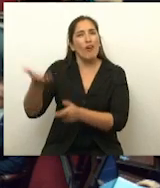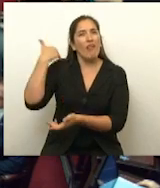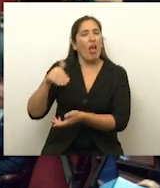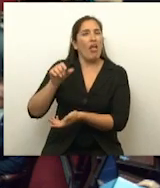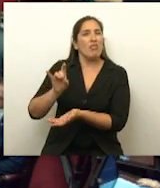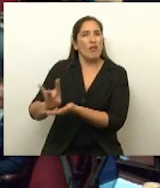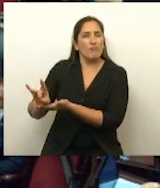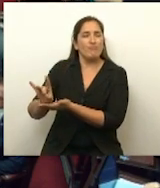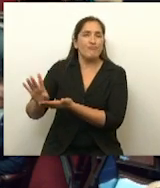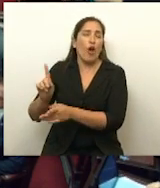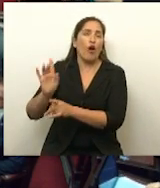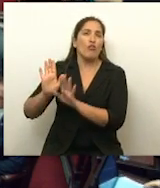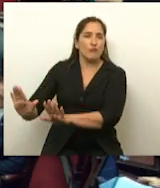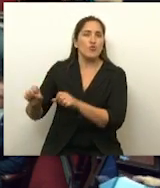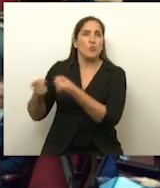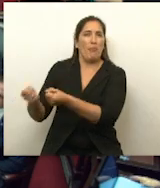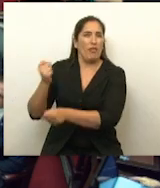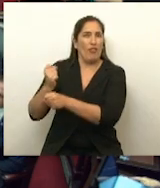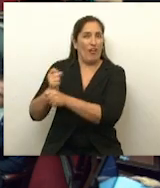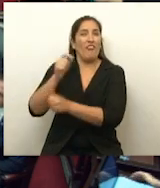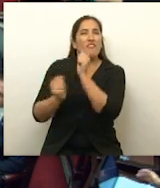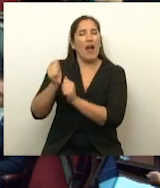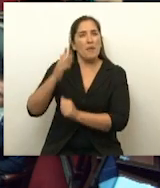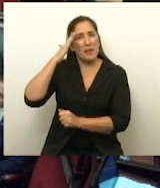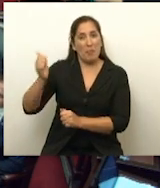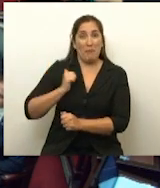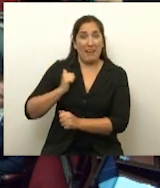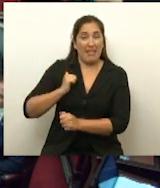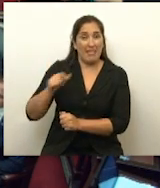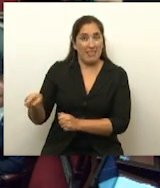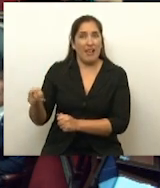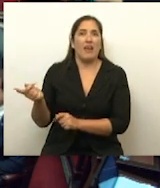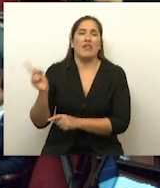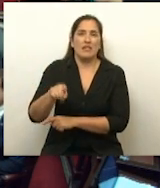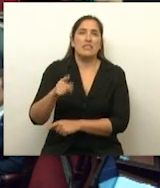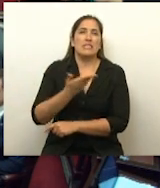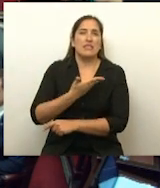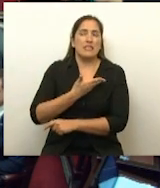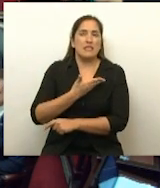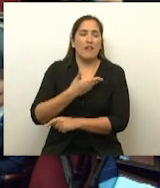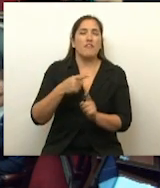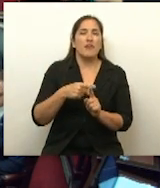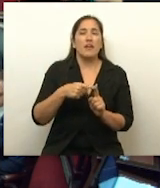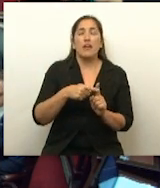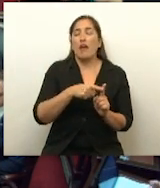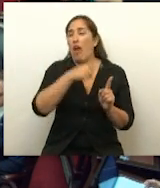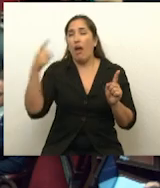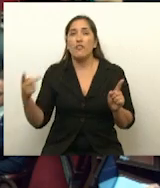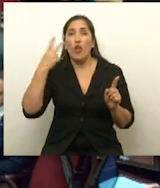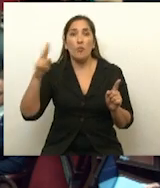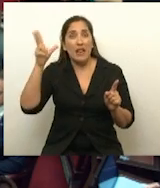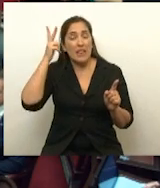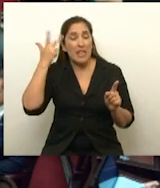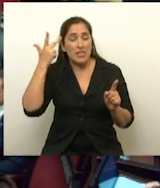fábrica militar de Villa María, Río Tercero, Córdoba y Fray Luis Beltrán, Santa Fe desde diciembre del 2017 hasta agosto del 2018.